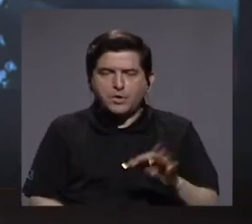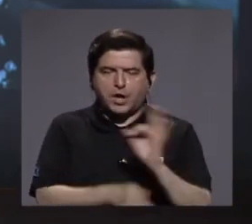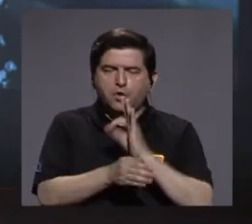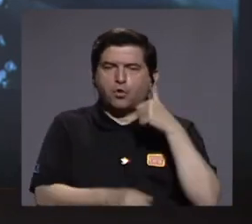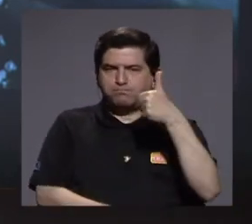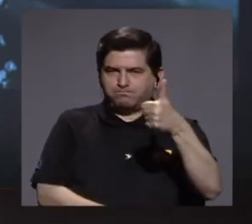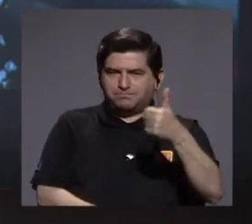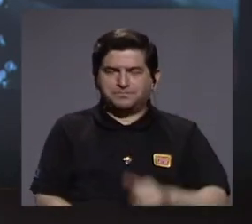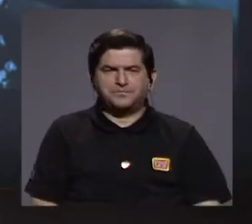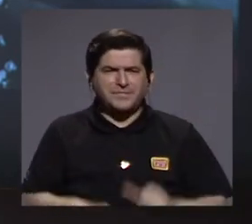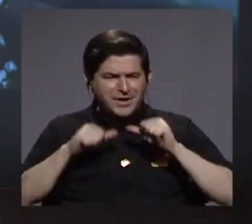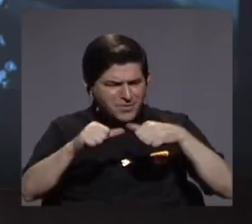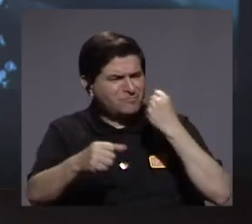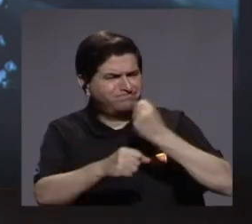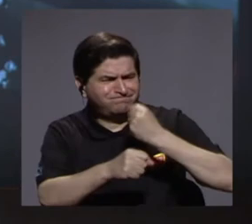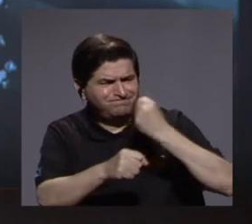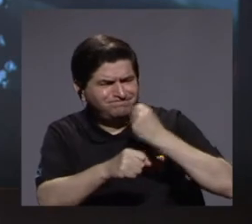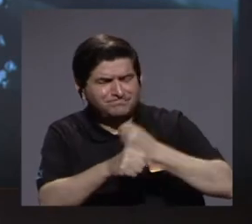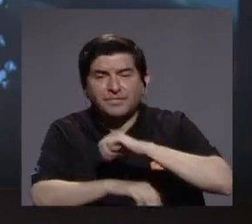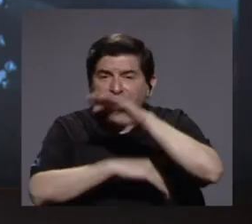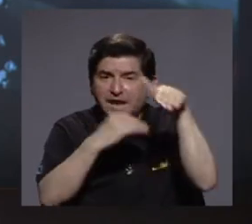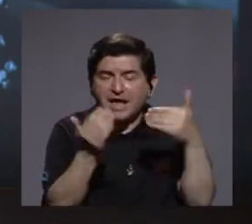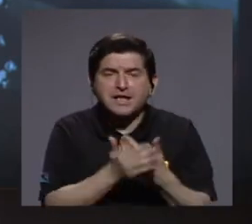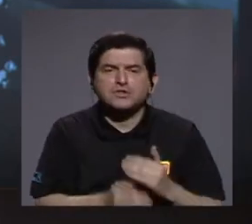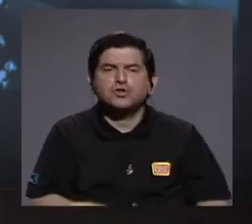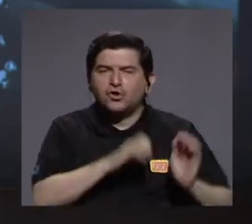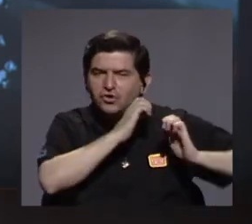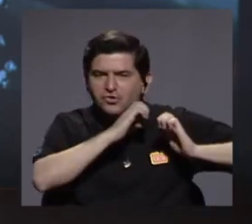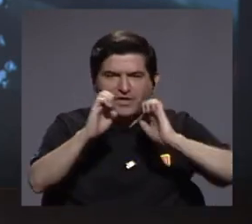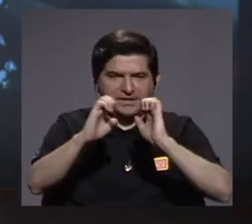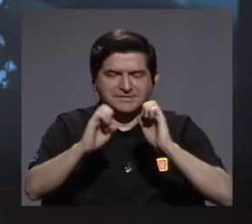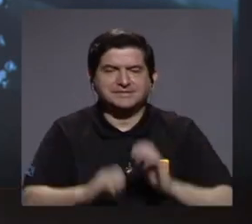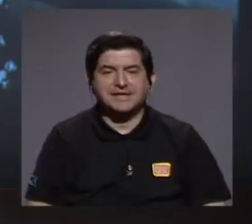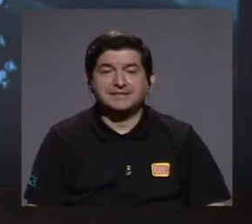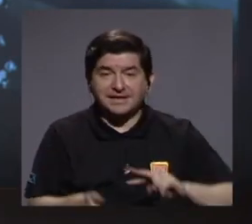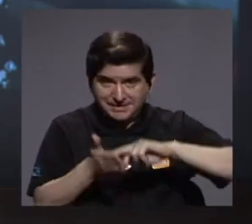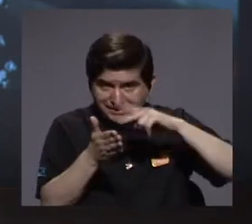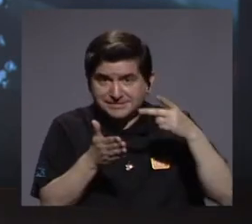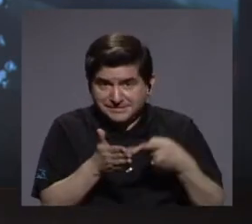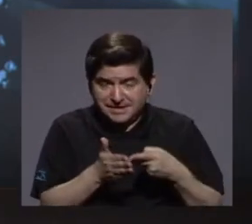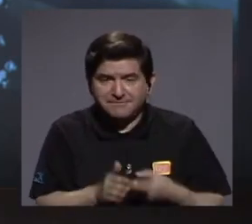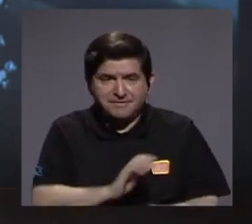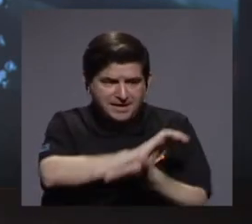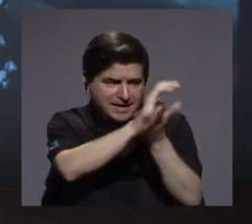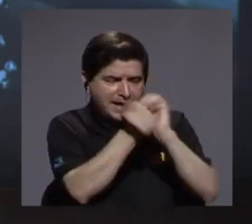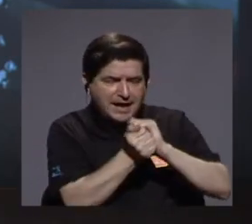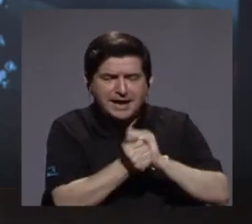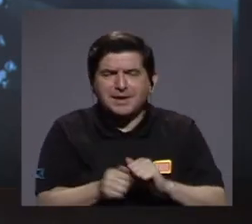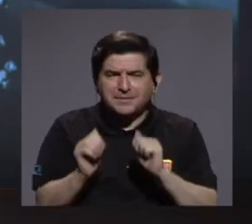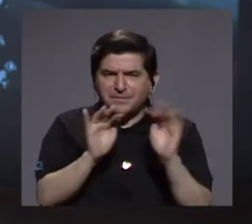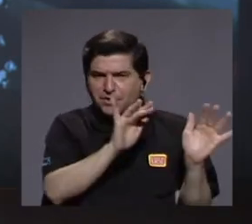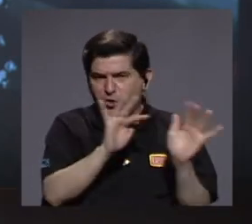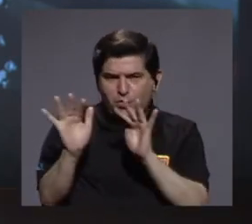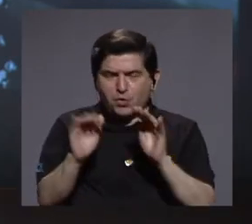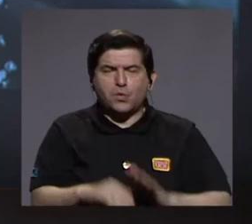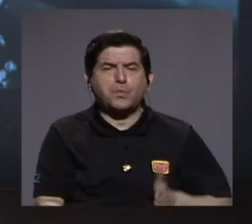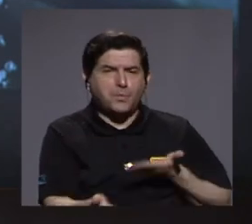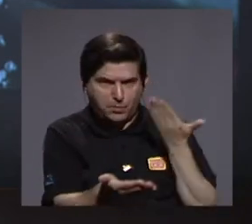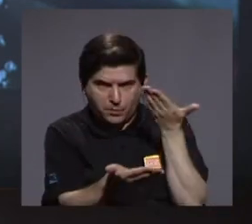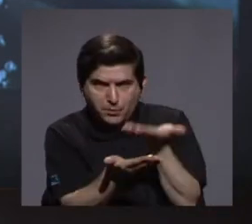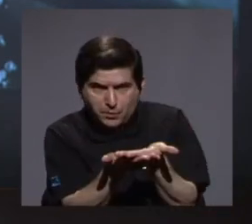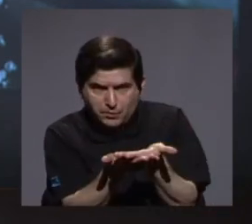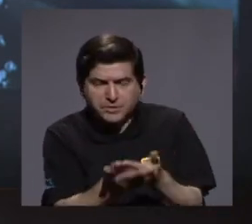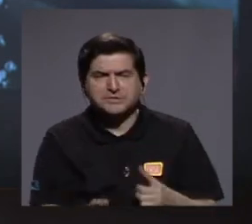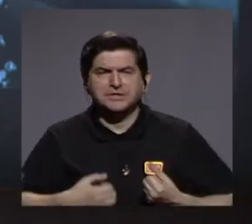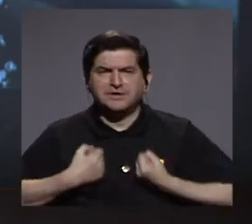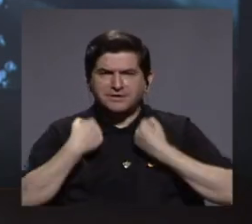Debe de seguirse trabajando en todo lo que era la estrategia o lo que es la estrategia de transformación digital que se planteó para